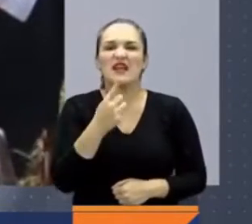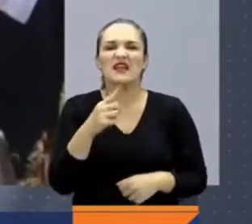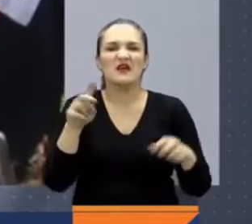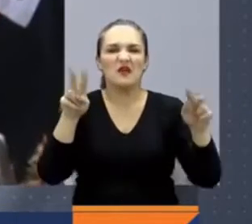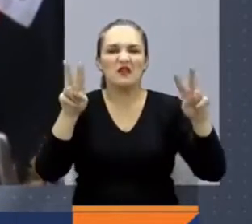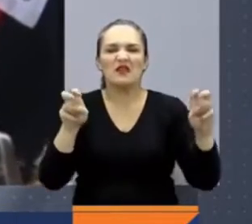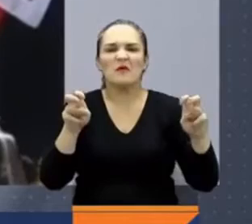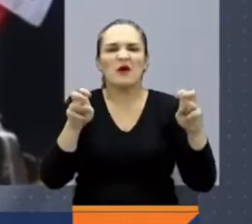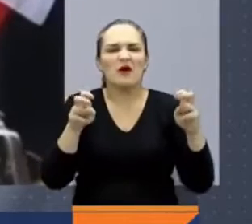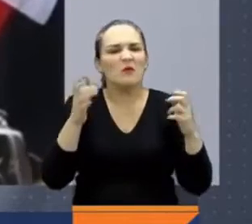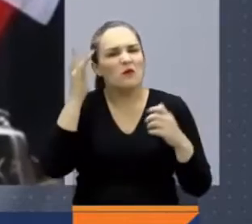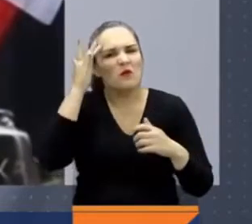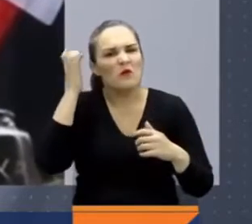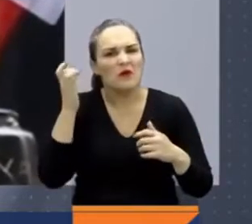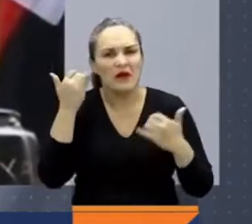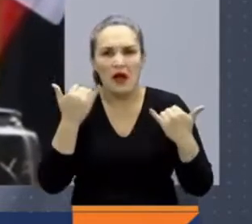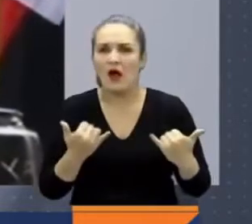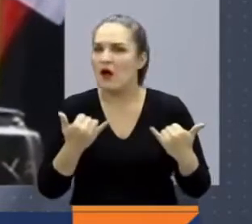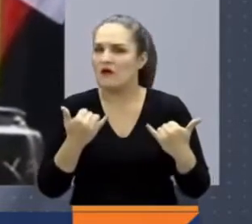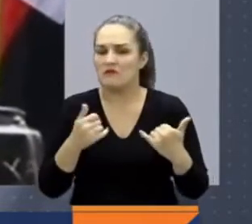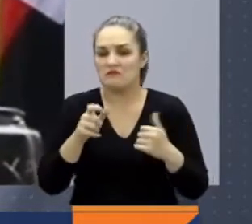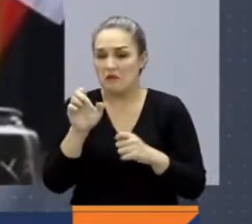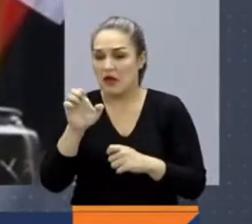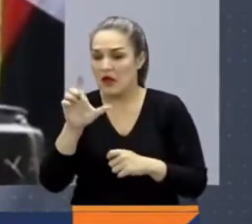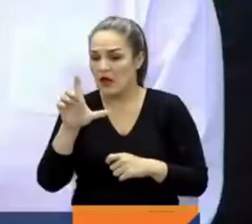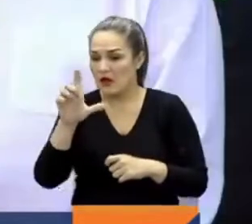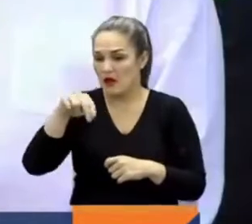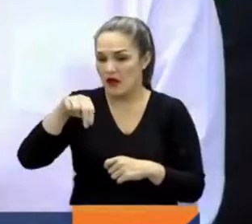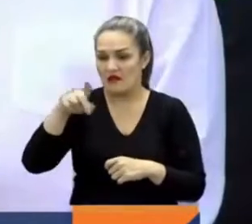órdenes en contra de los negociadores del ELN.